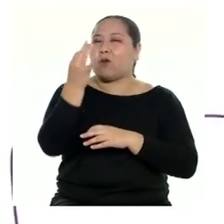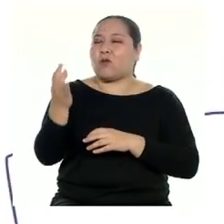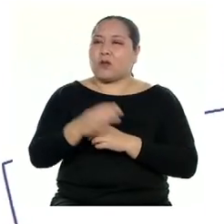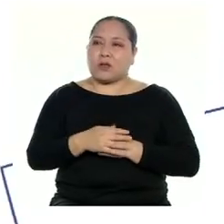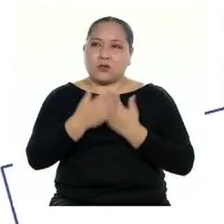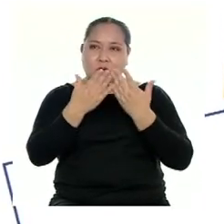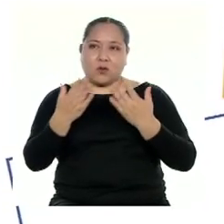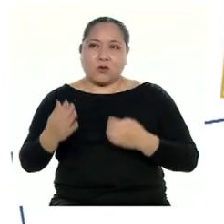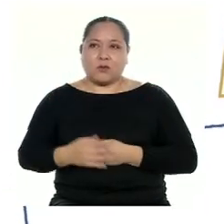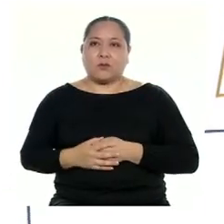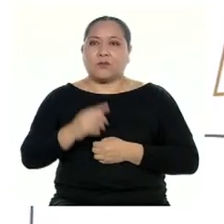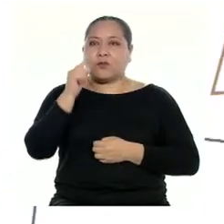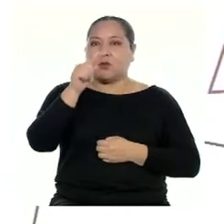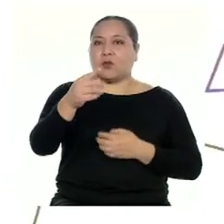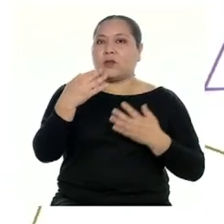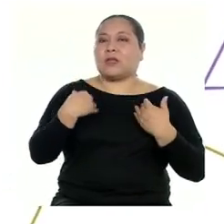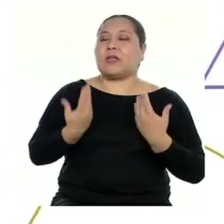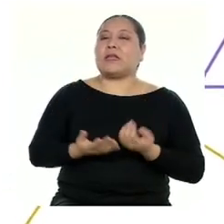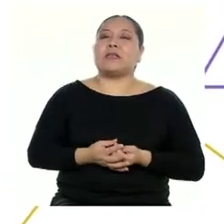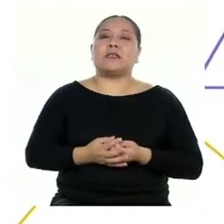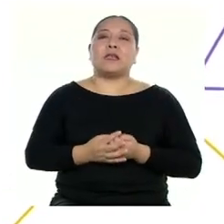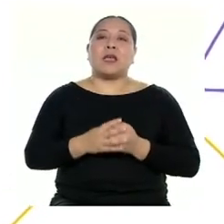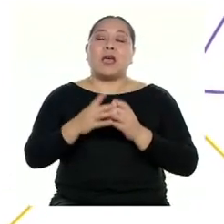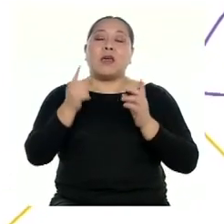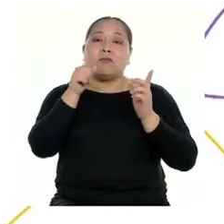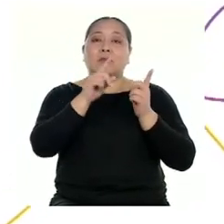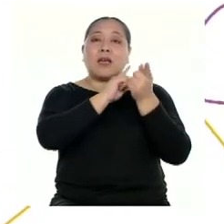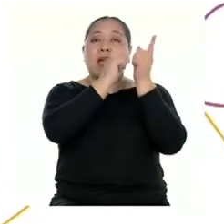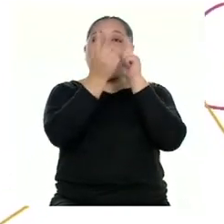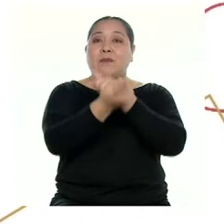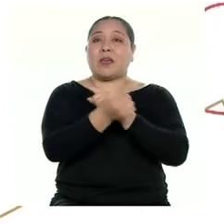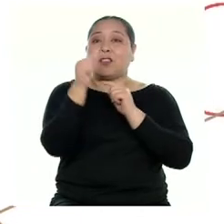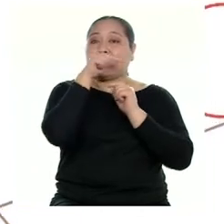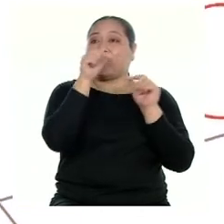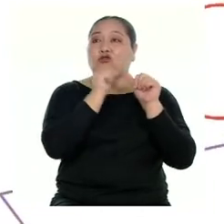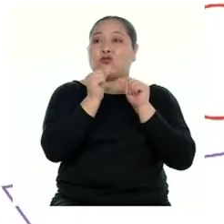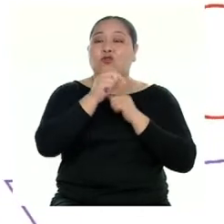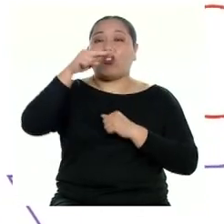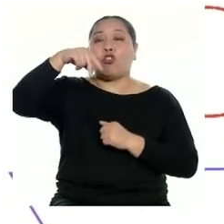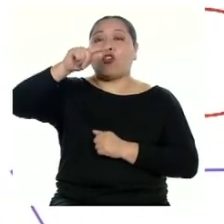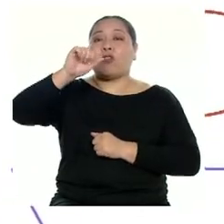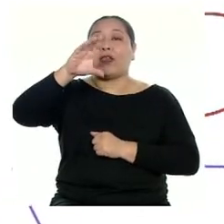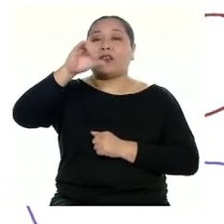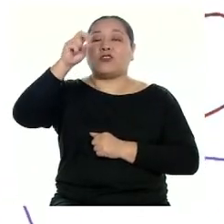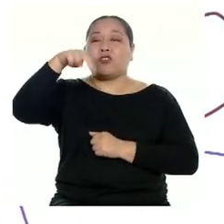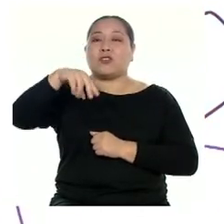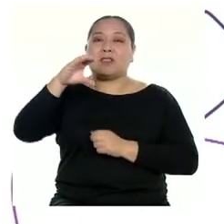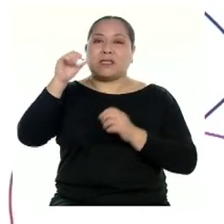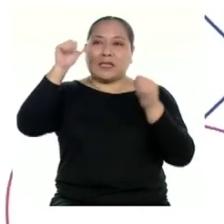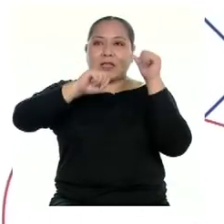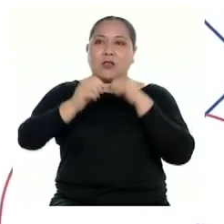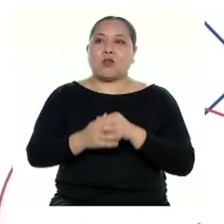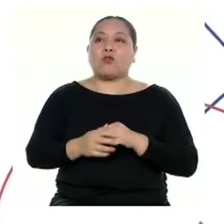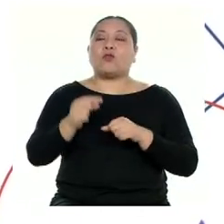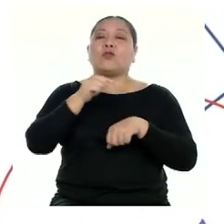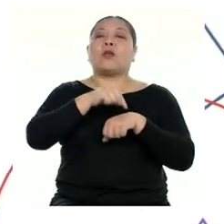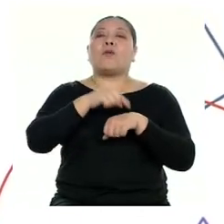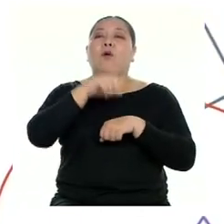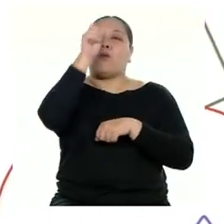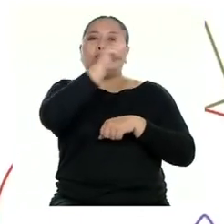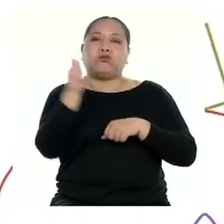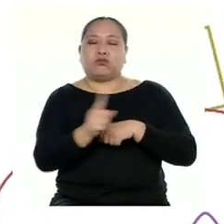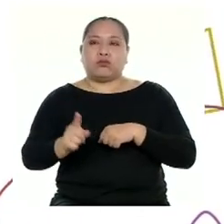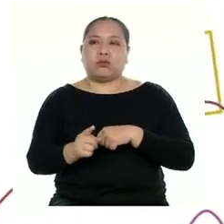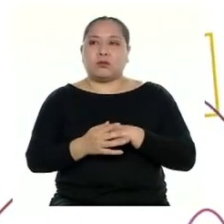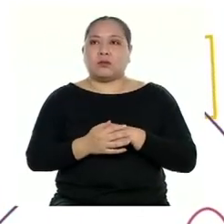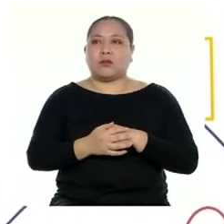eventos. Deberás expresar dichas medidas en notación científica A. Duración de un relámpago